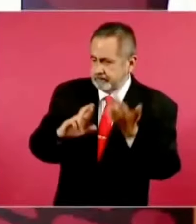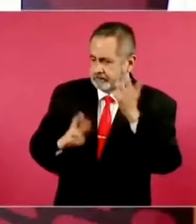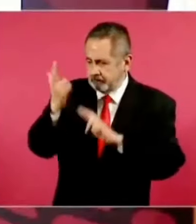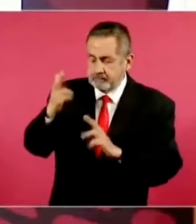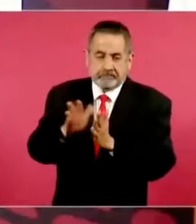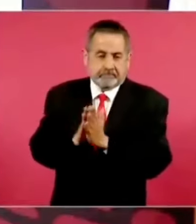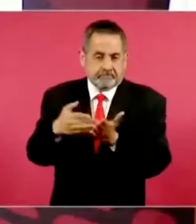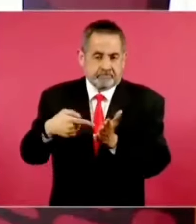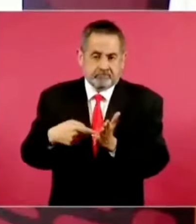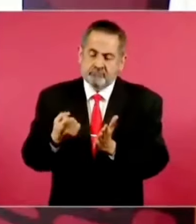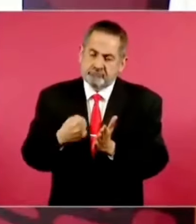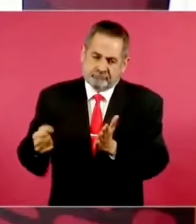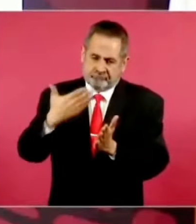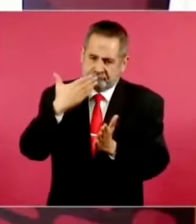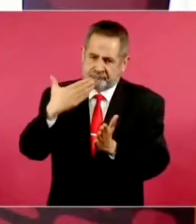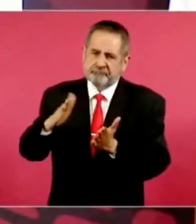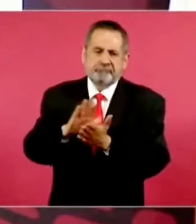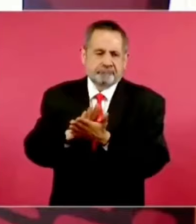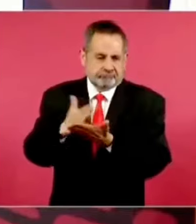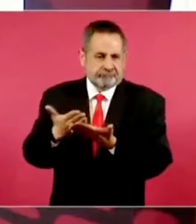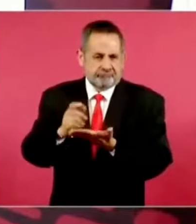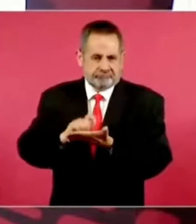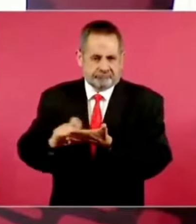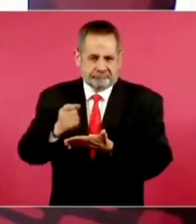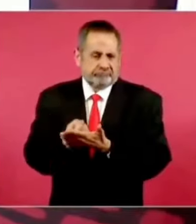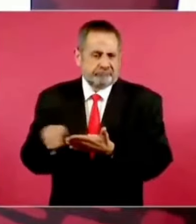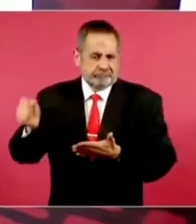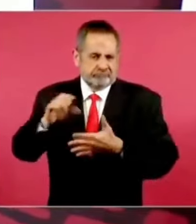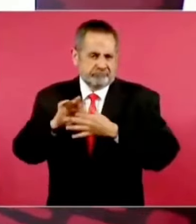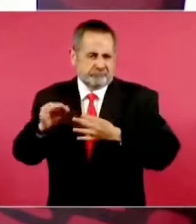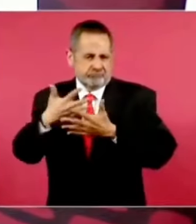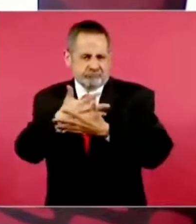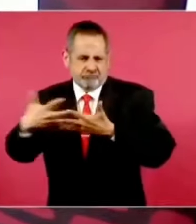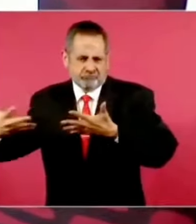extraordinario, de los mejores prosistas.